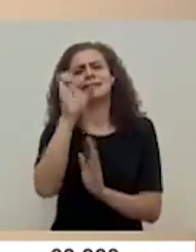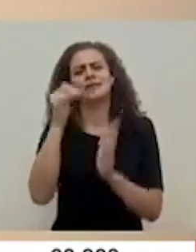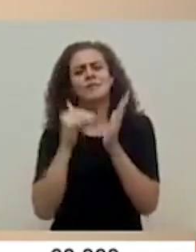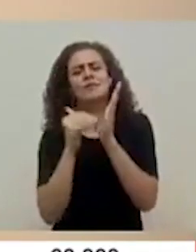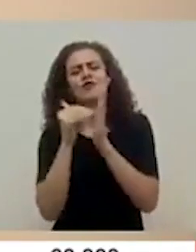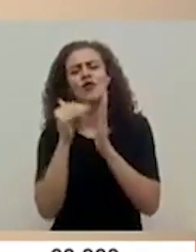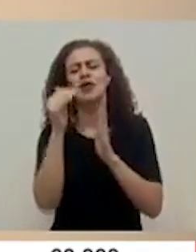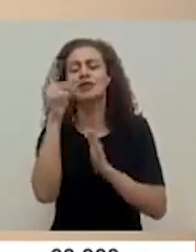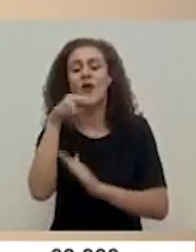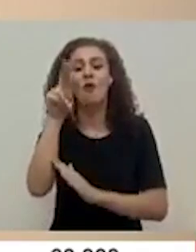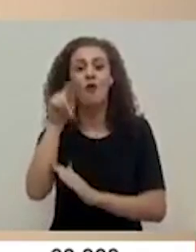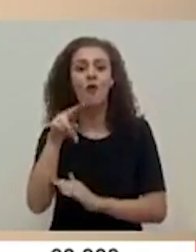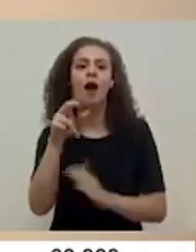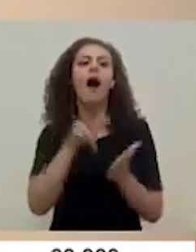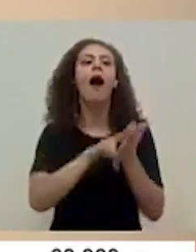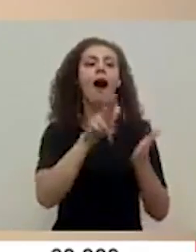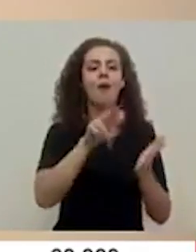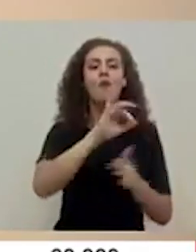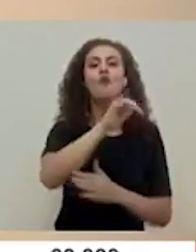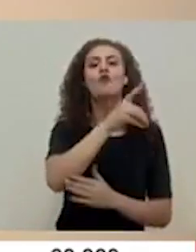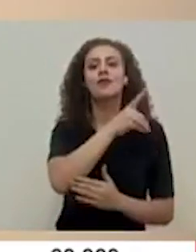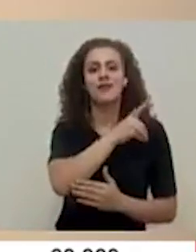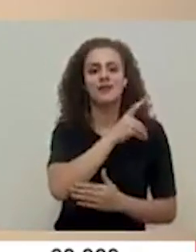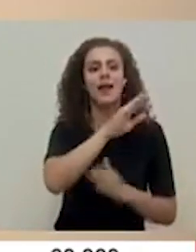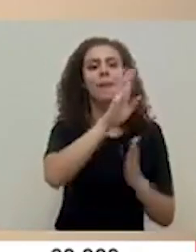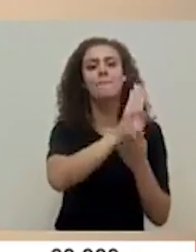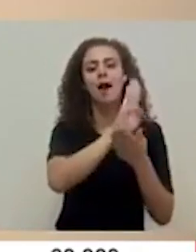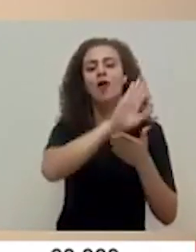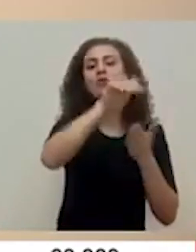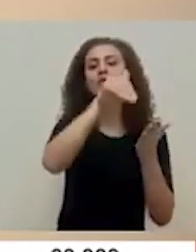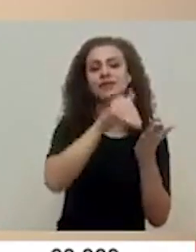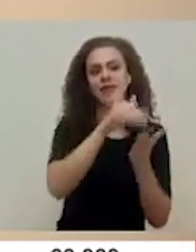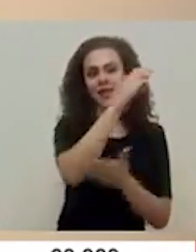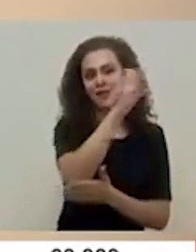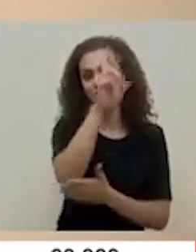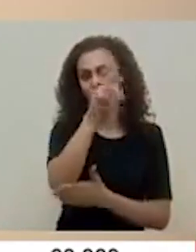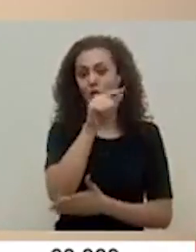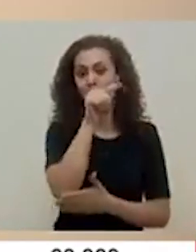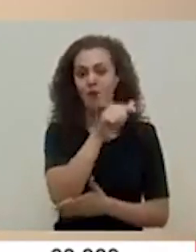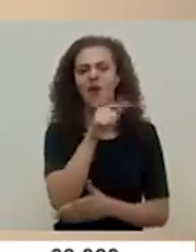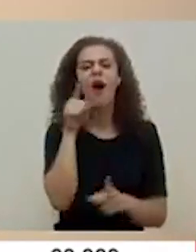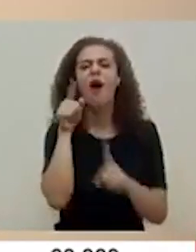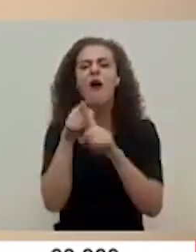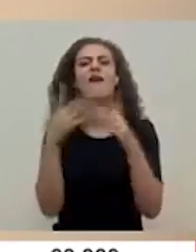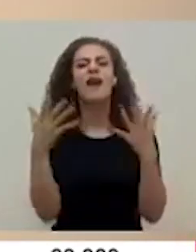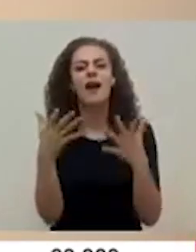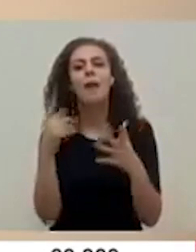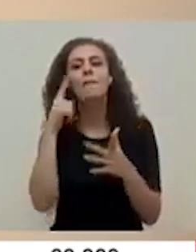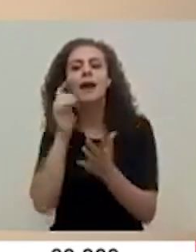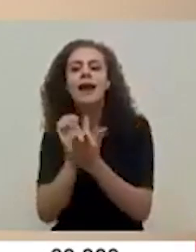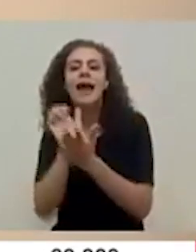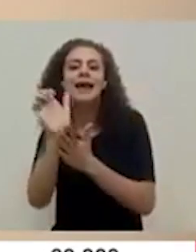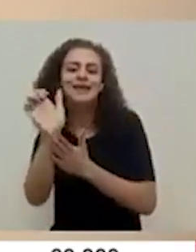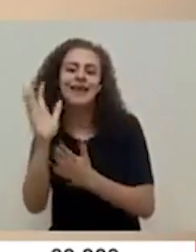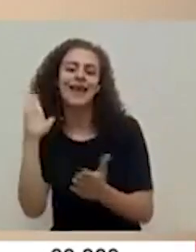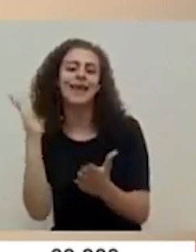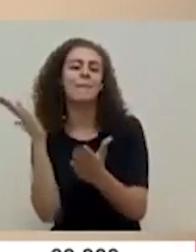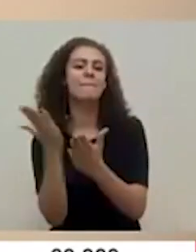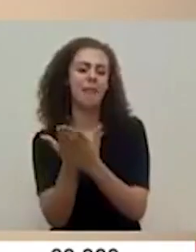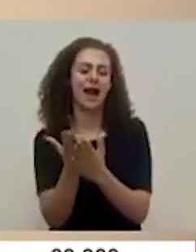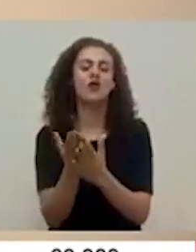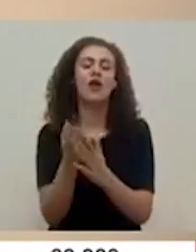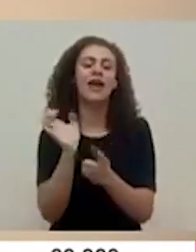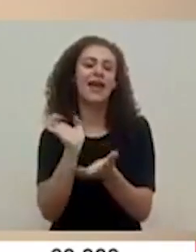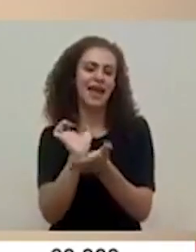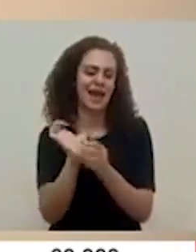colones que fue aprobada por la Junta Directiva del Banco Central de Costa Rica con el objetivo de mitigar el impacto económico de